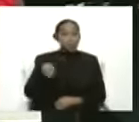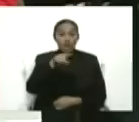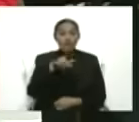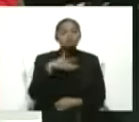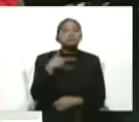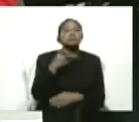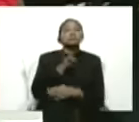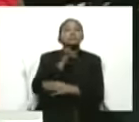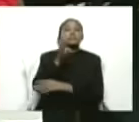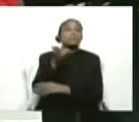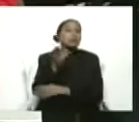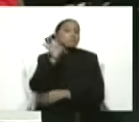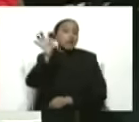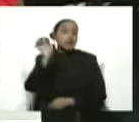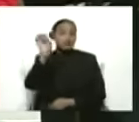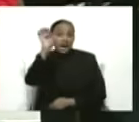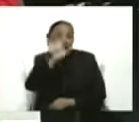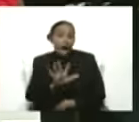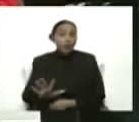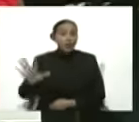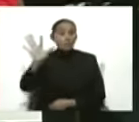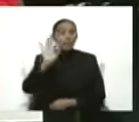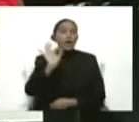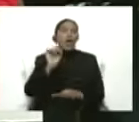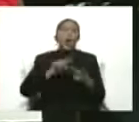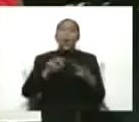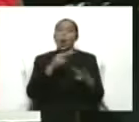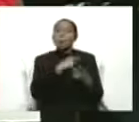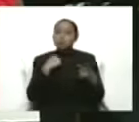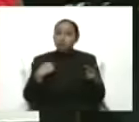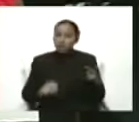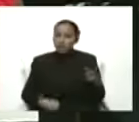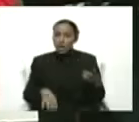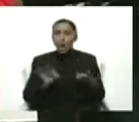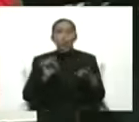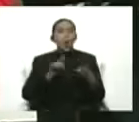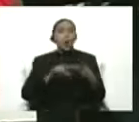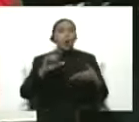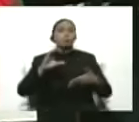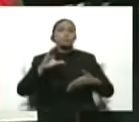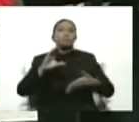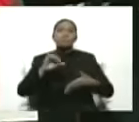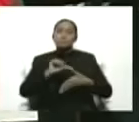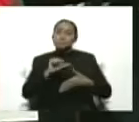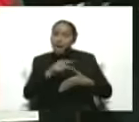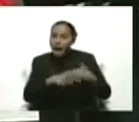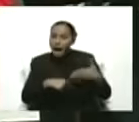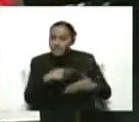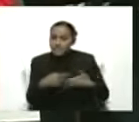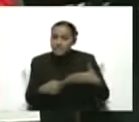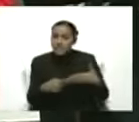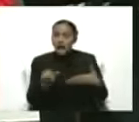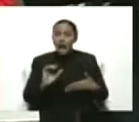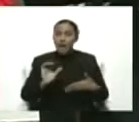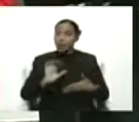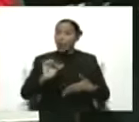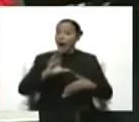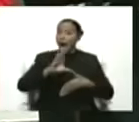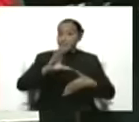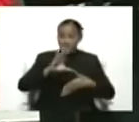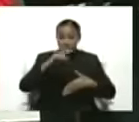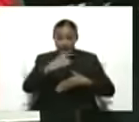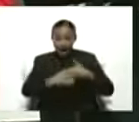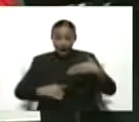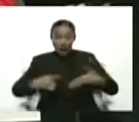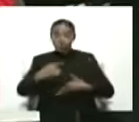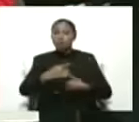europeo, un país asiático, un país americano, de aquí del continente americano, usted tiene que